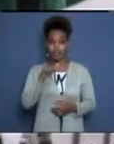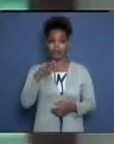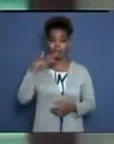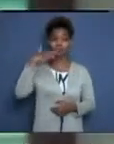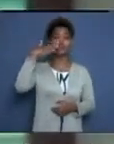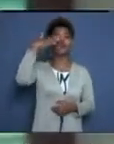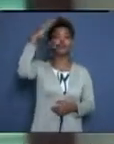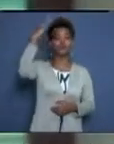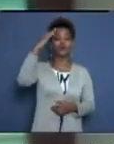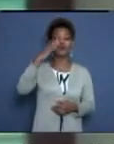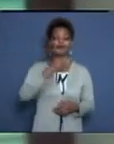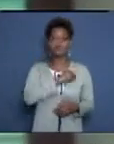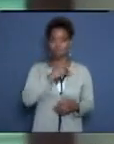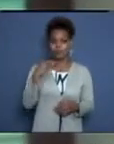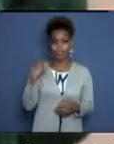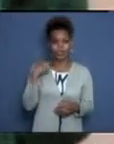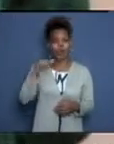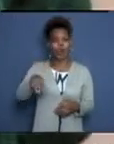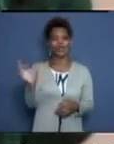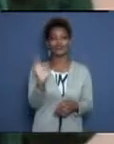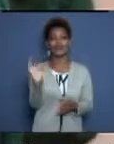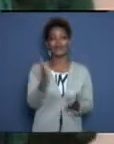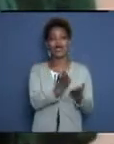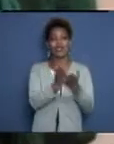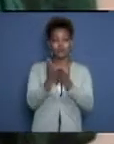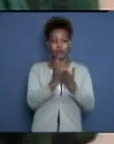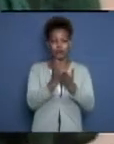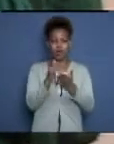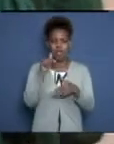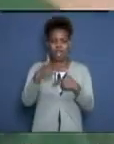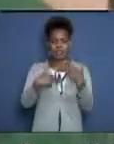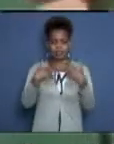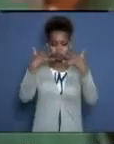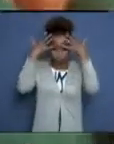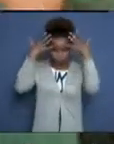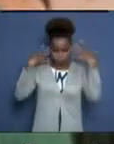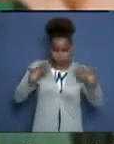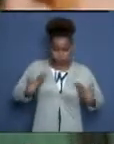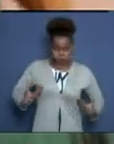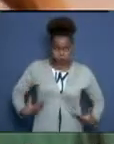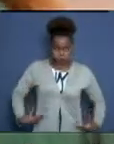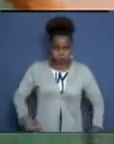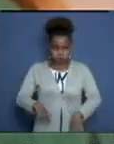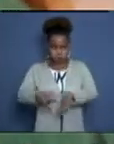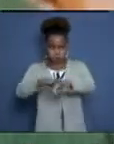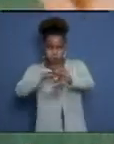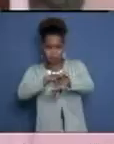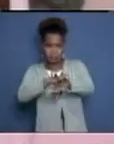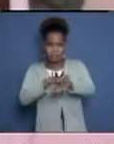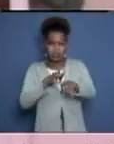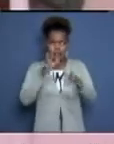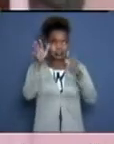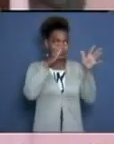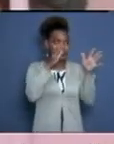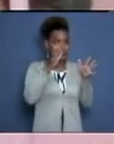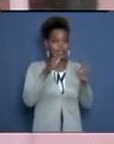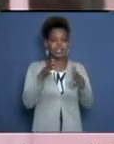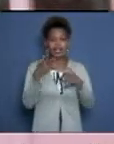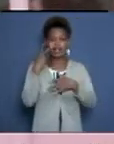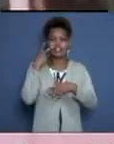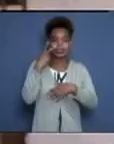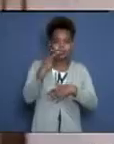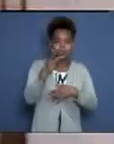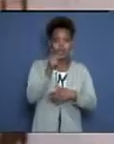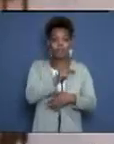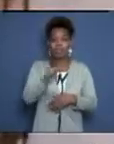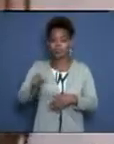honguineros demuestran que en la unión está la fuerza. Forrados hasta los pies, estos estudiantes llevan esperanza y mucha sensibilidad a los